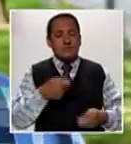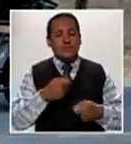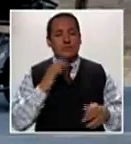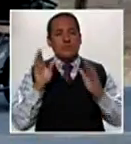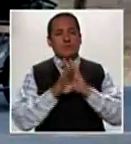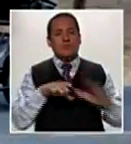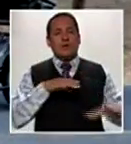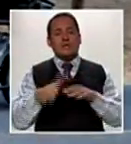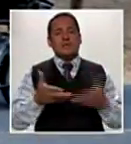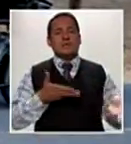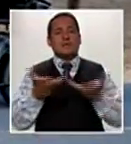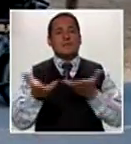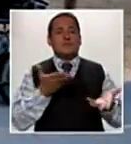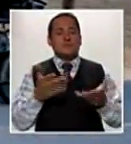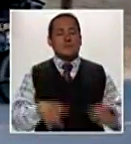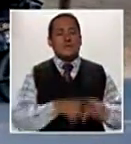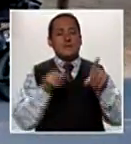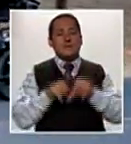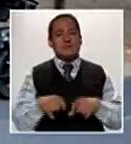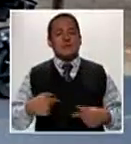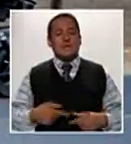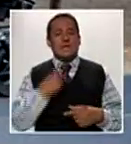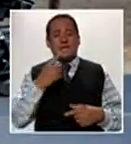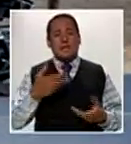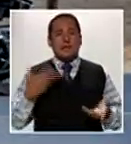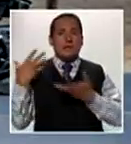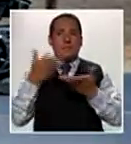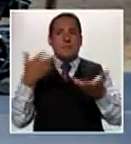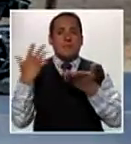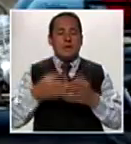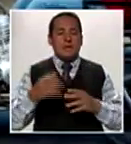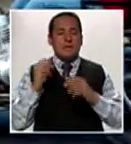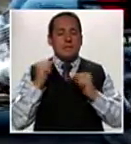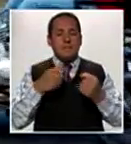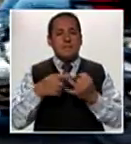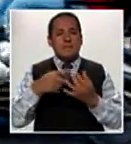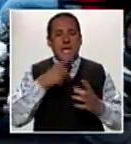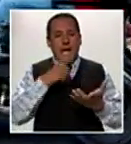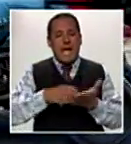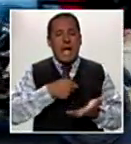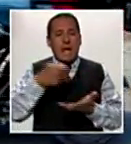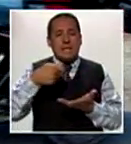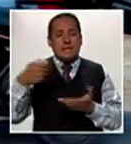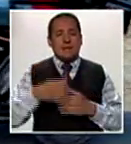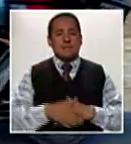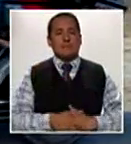haciendo el servicio tanto de delivery como de mensajería, entre otras.